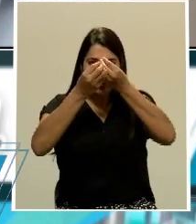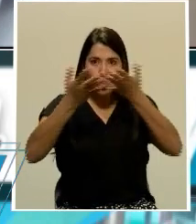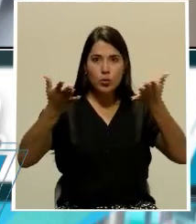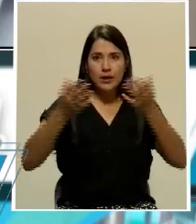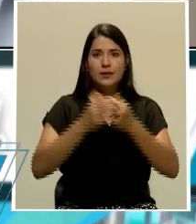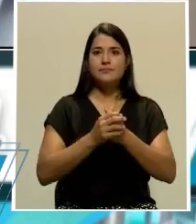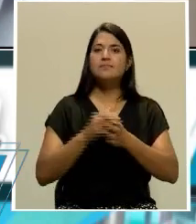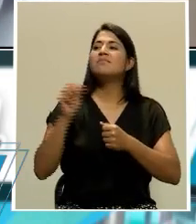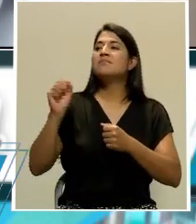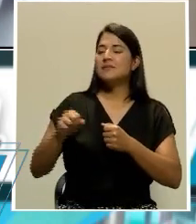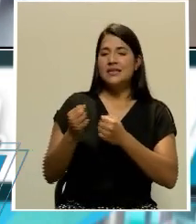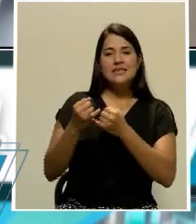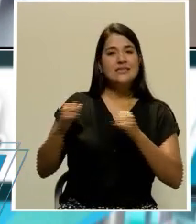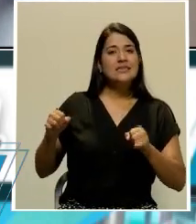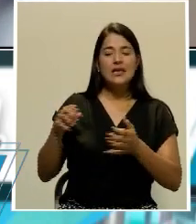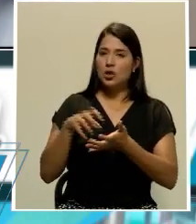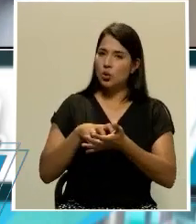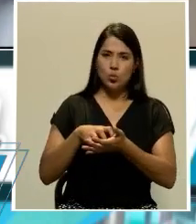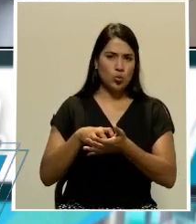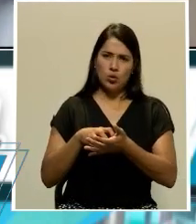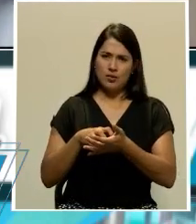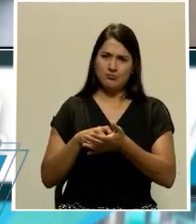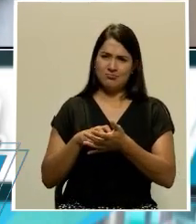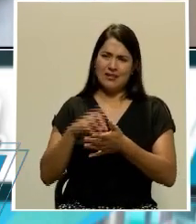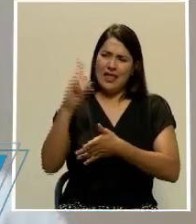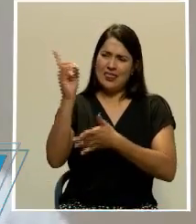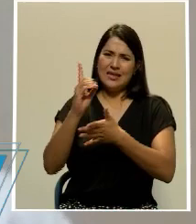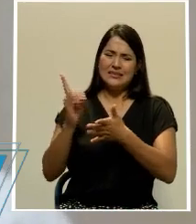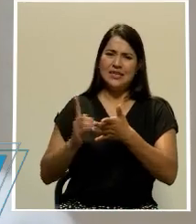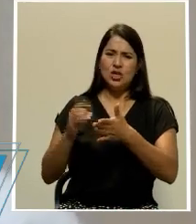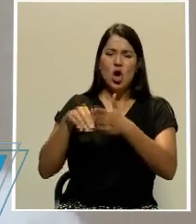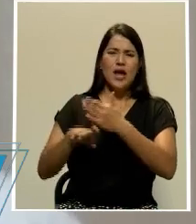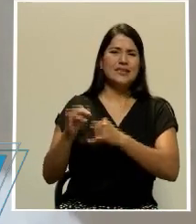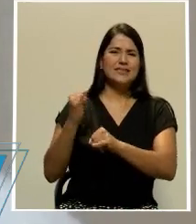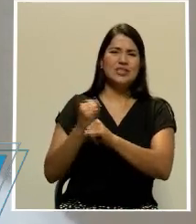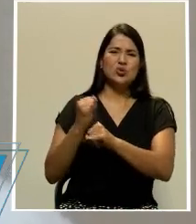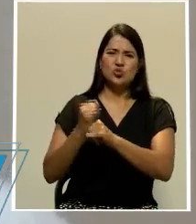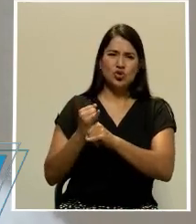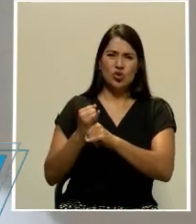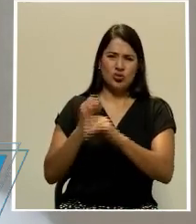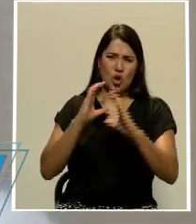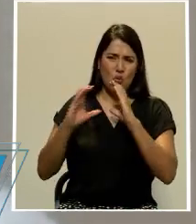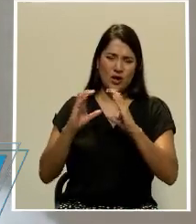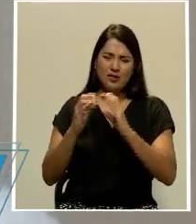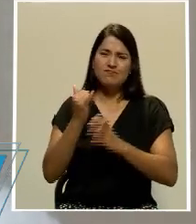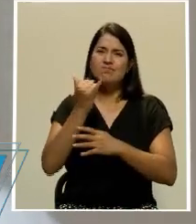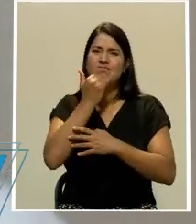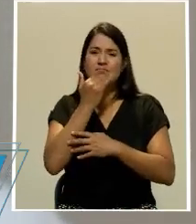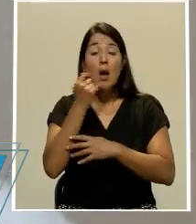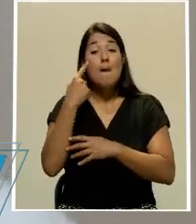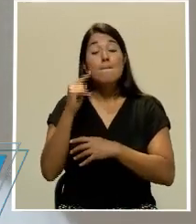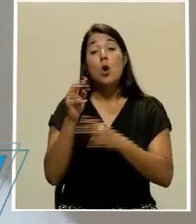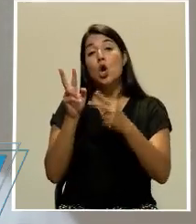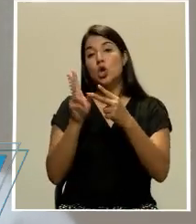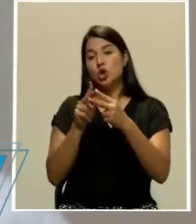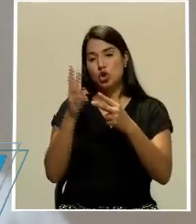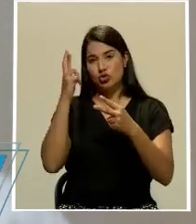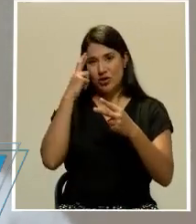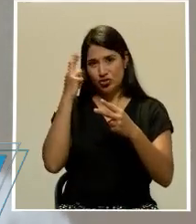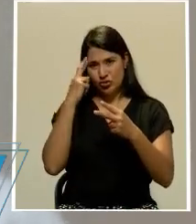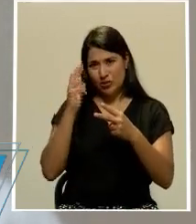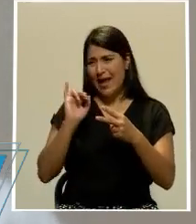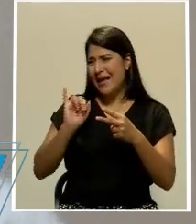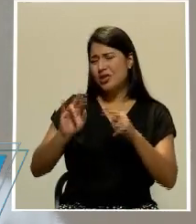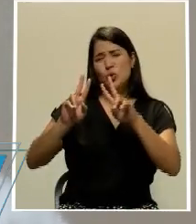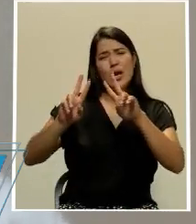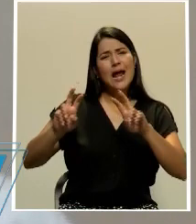Sin duda alguna, el diseño institucional está fallando, y está fallando por dos razones. Bueno, Ernesto, en esto el análisis político es